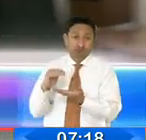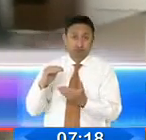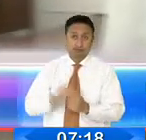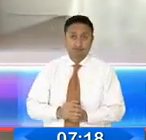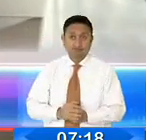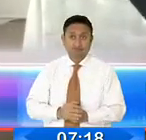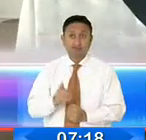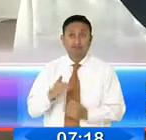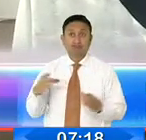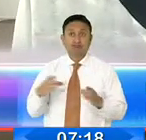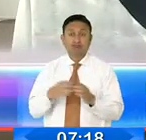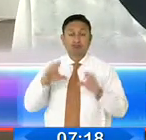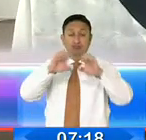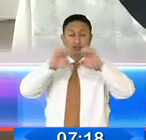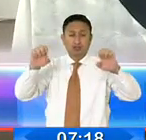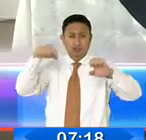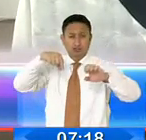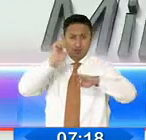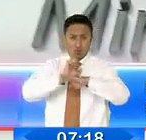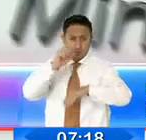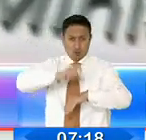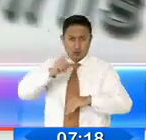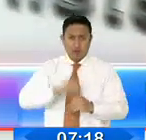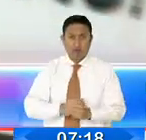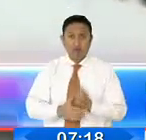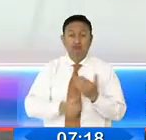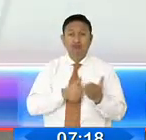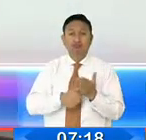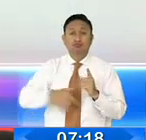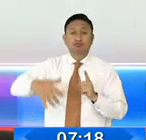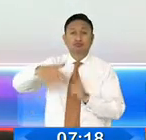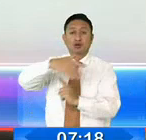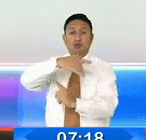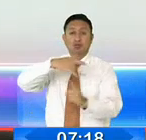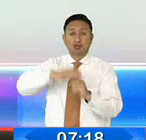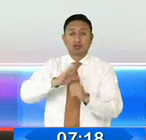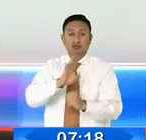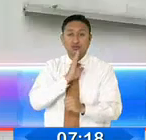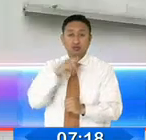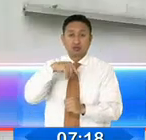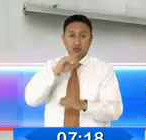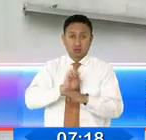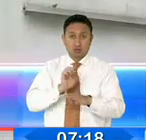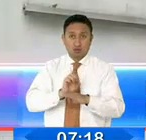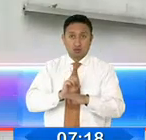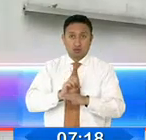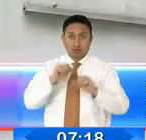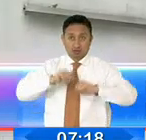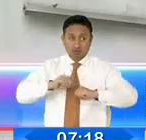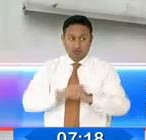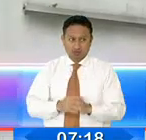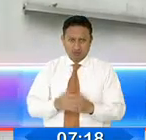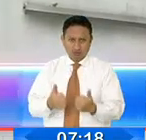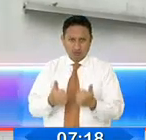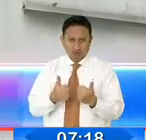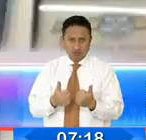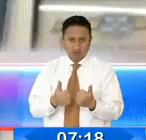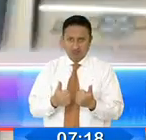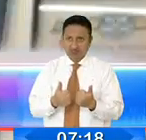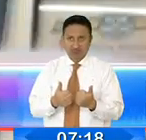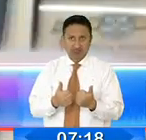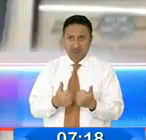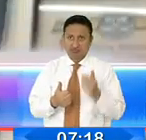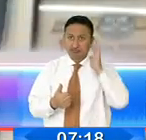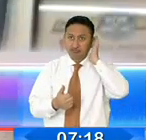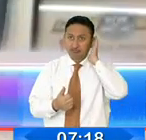decir del Comité Empresarial Ecuatoriano, el Ministerio de Ambiente y Agua del Ecuador no estaría dando resultados. Una